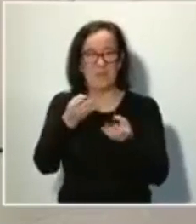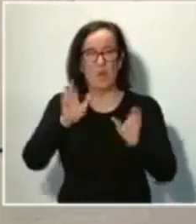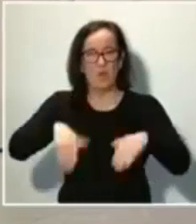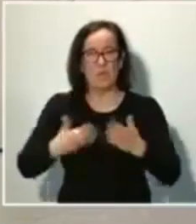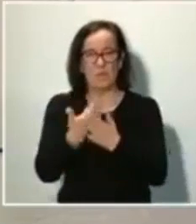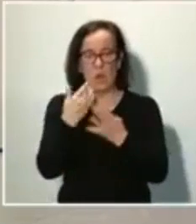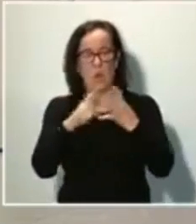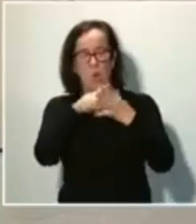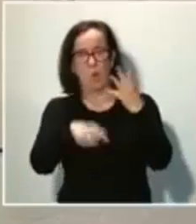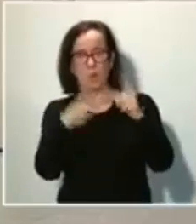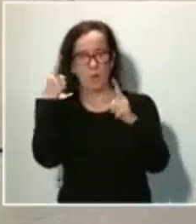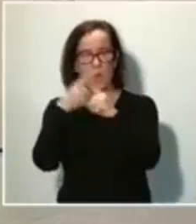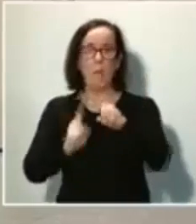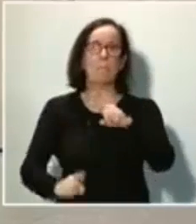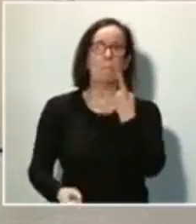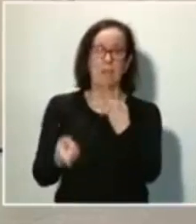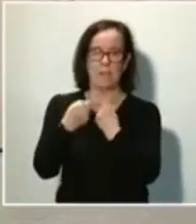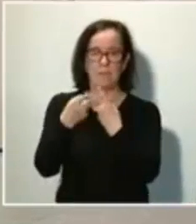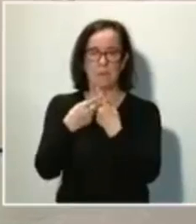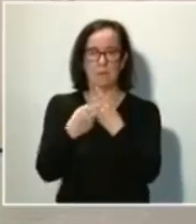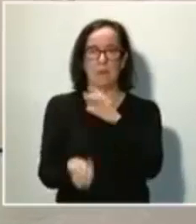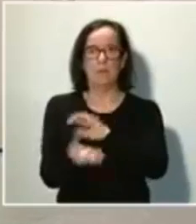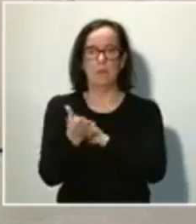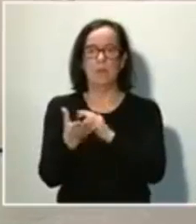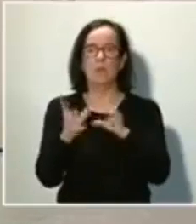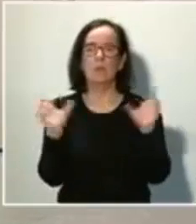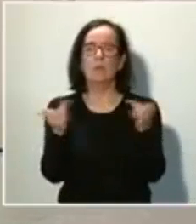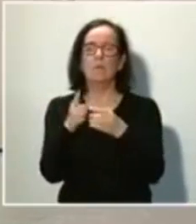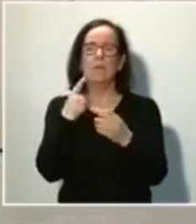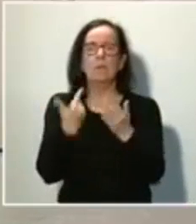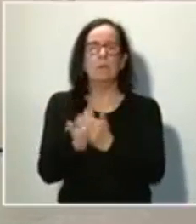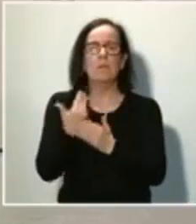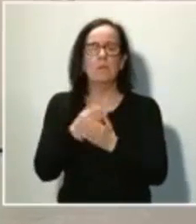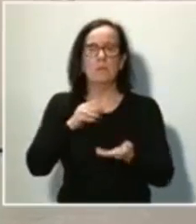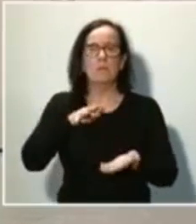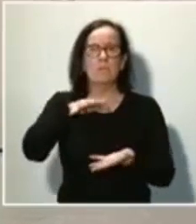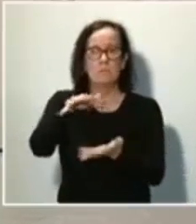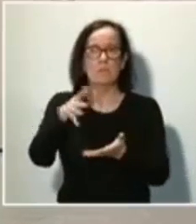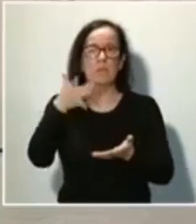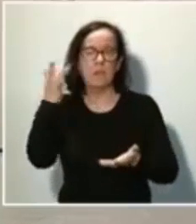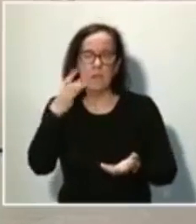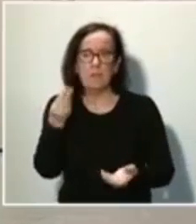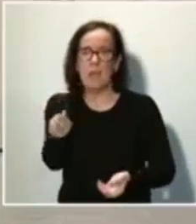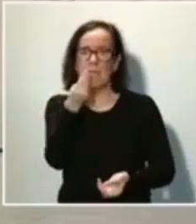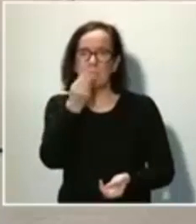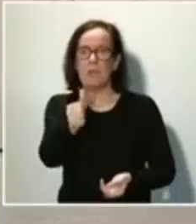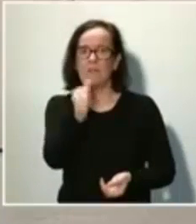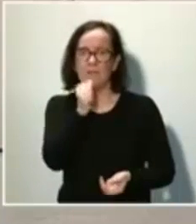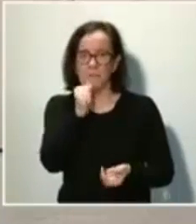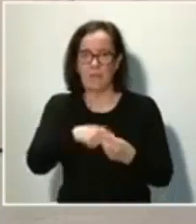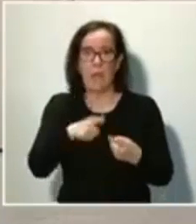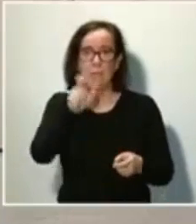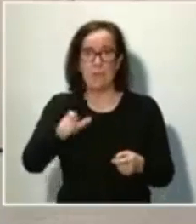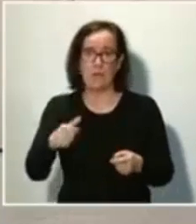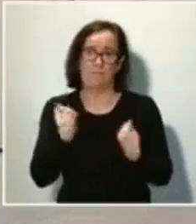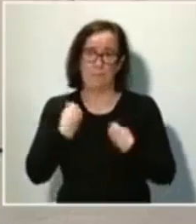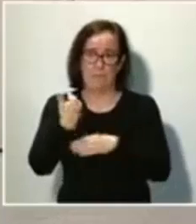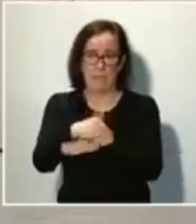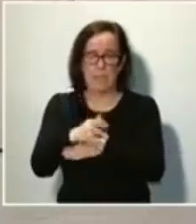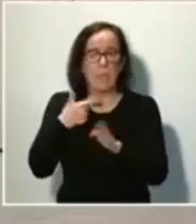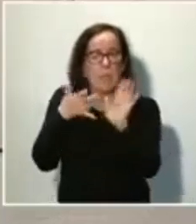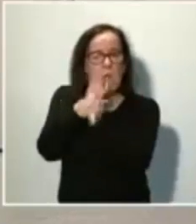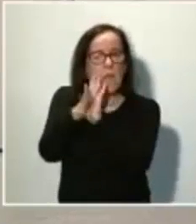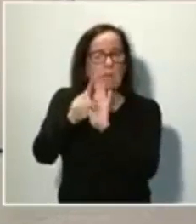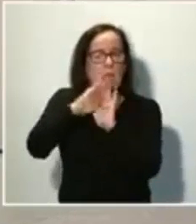objetivos. El primero, constituir unidades que diariamente entreguen un kit de higiene, alimentación y bebida a las personas sin hogar, les expliquen medidas de